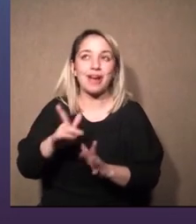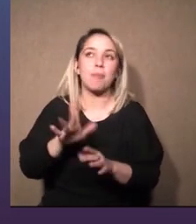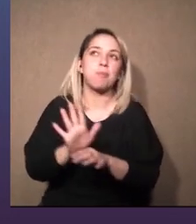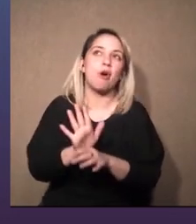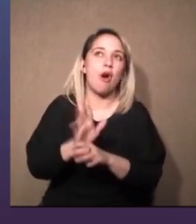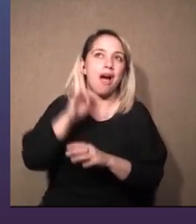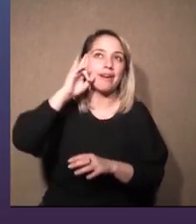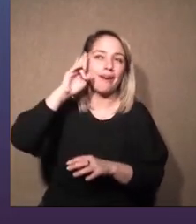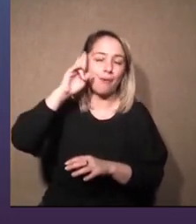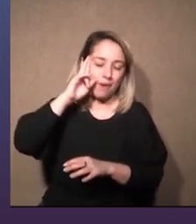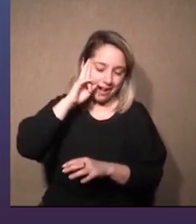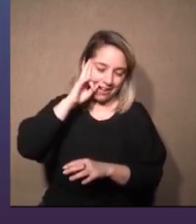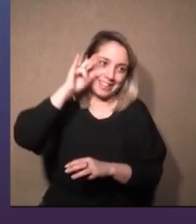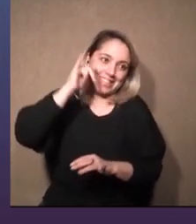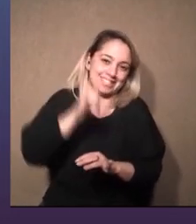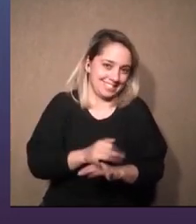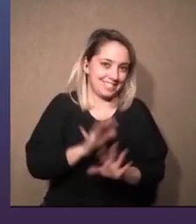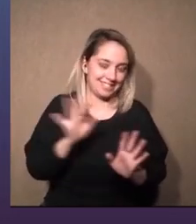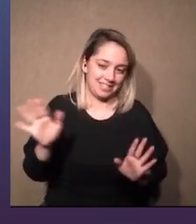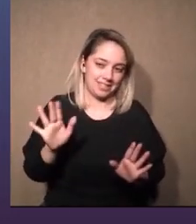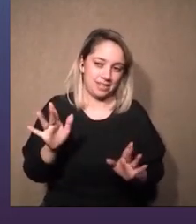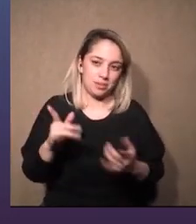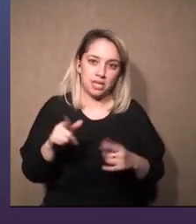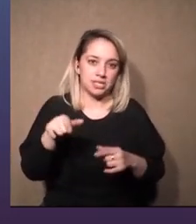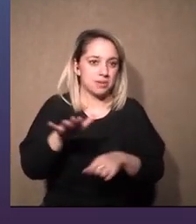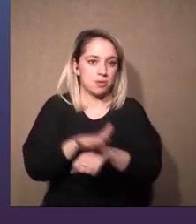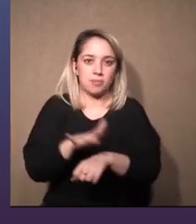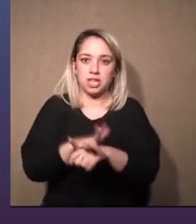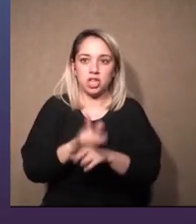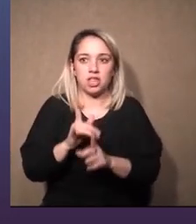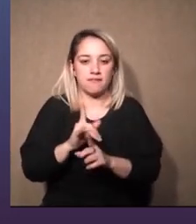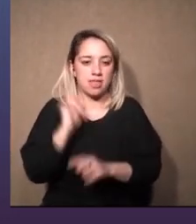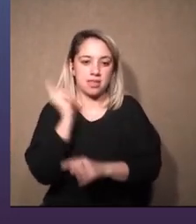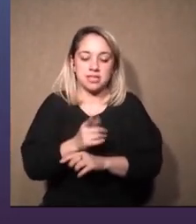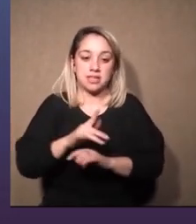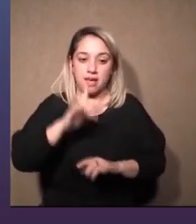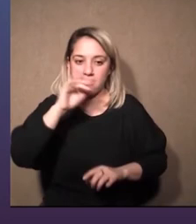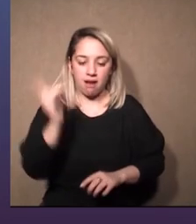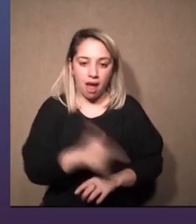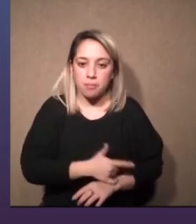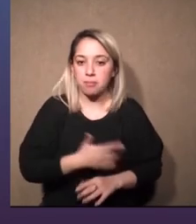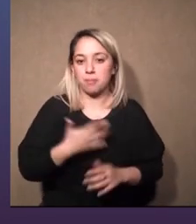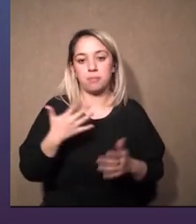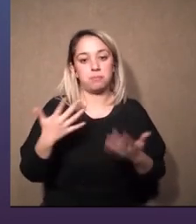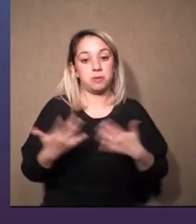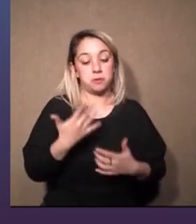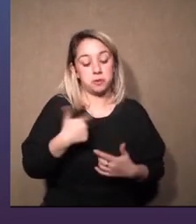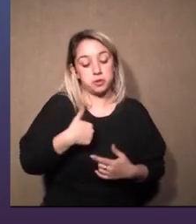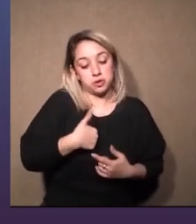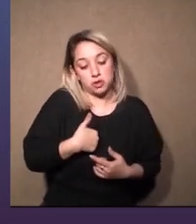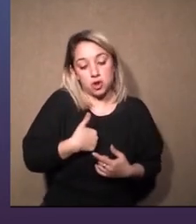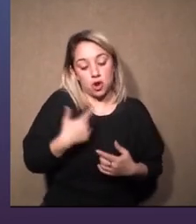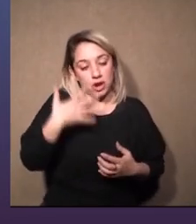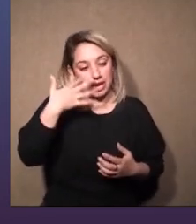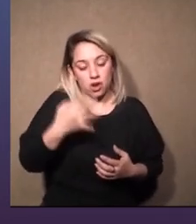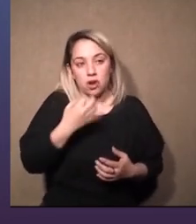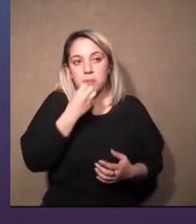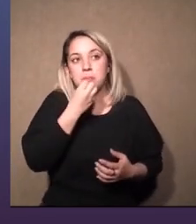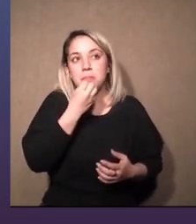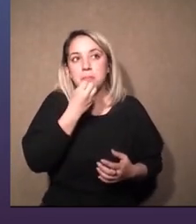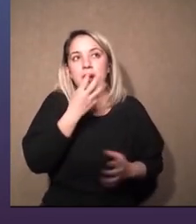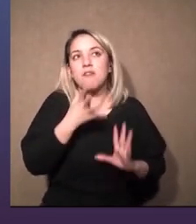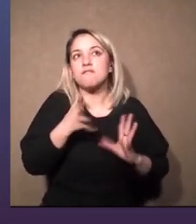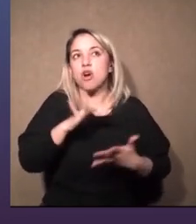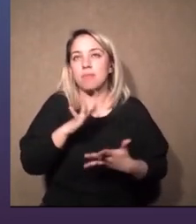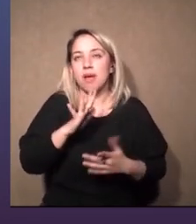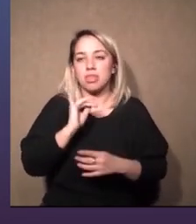anécdotas tenés una presión y hay que decidir rápido y ya te digo para mí la mejor manera siempre de decidir esas